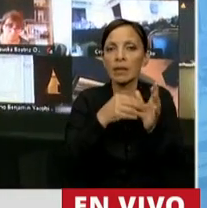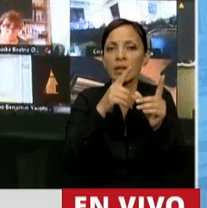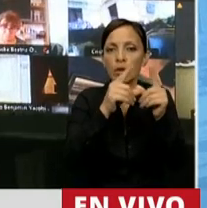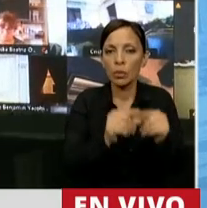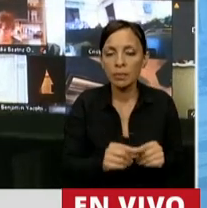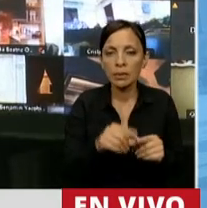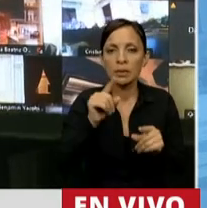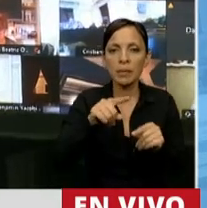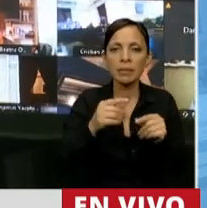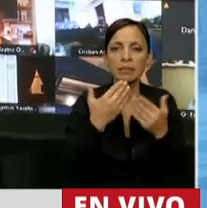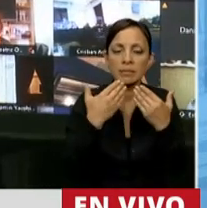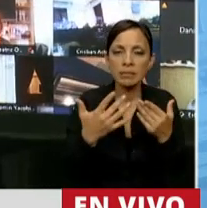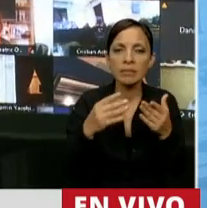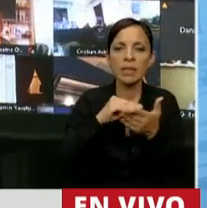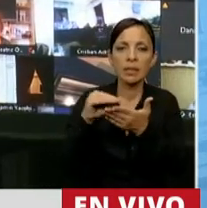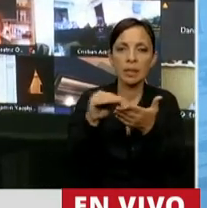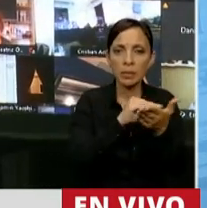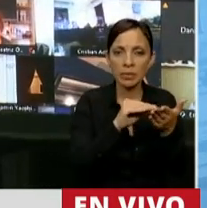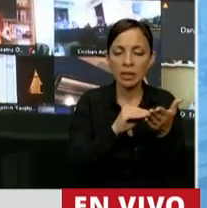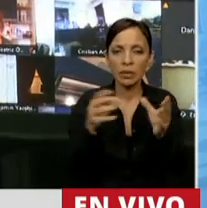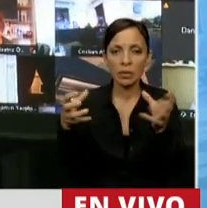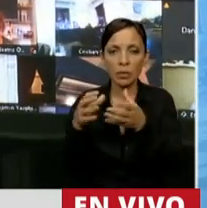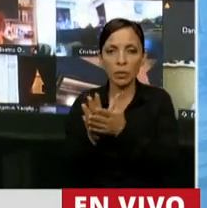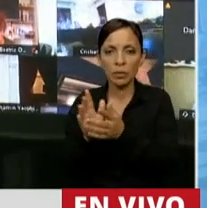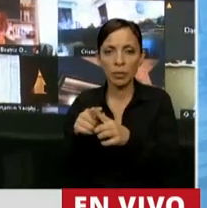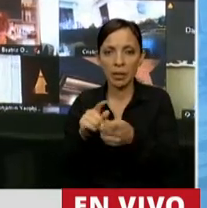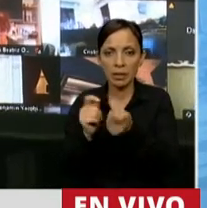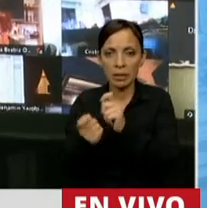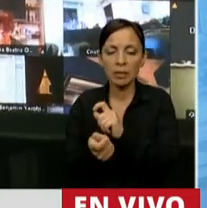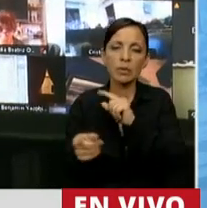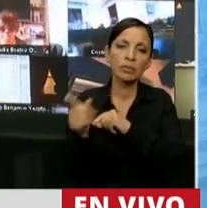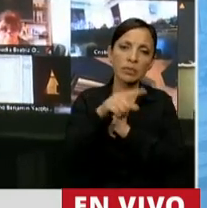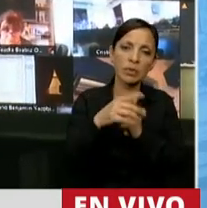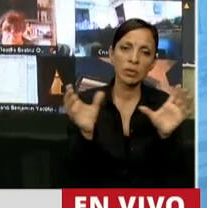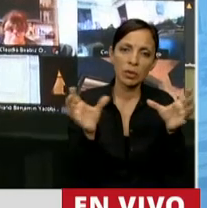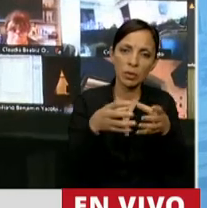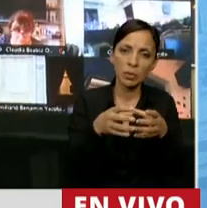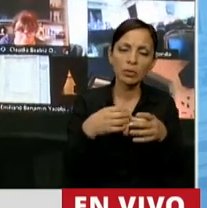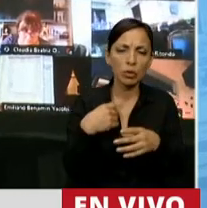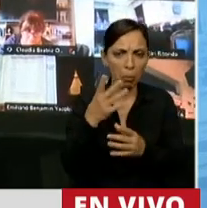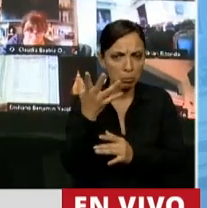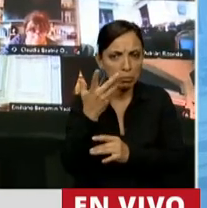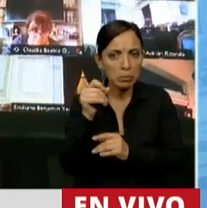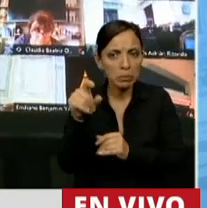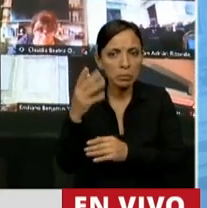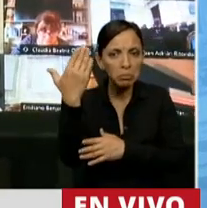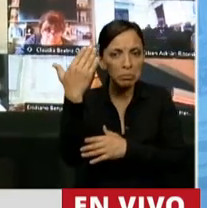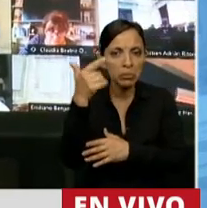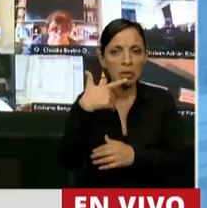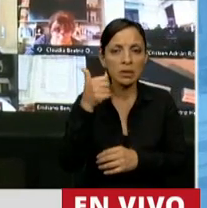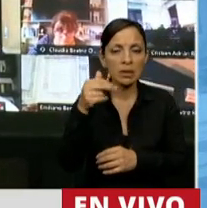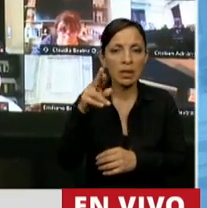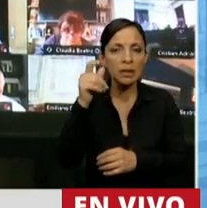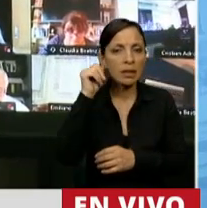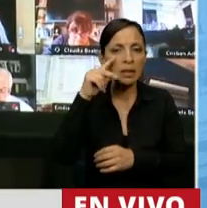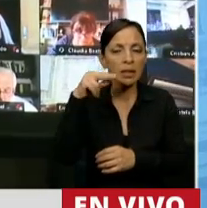fundada por varios de los diputados de Juntos por el Cambio y de algún bloque. Rescato mucho el discurso del diputado Sarguini, con ese discurso me hubiese